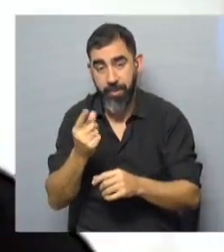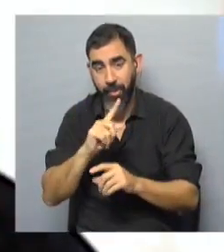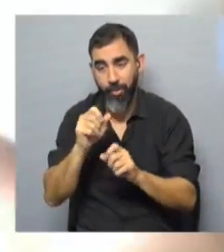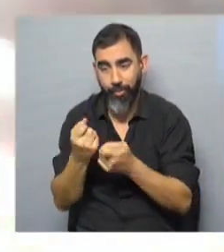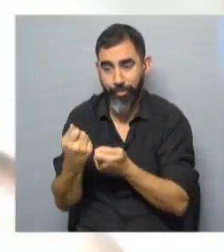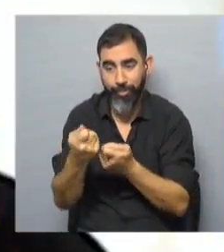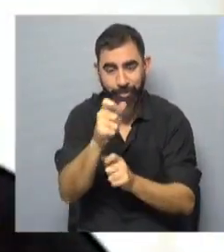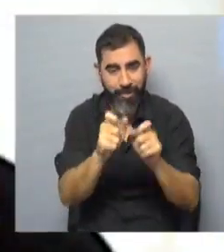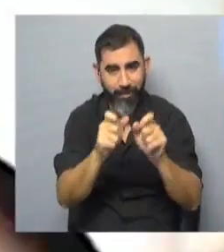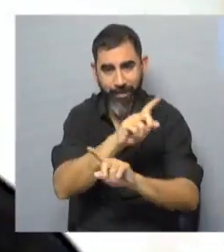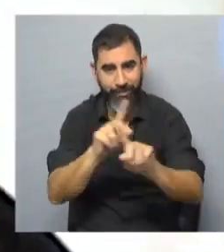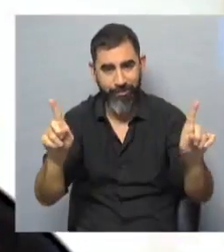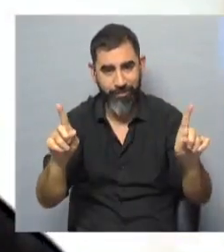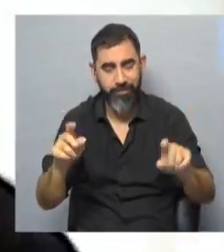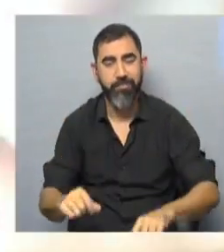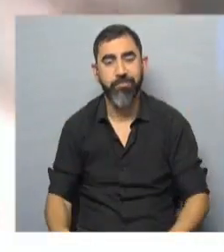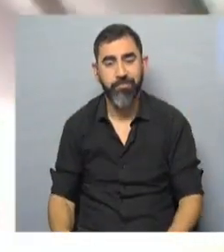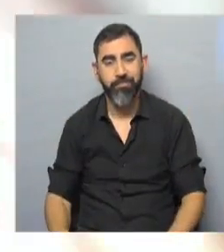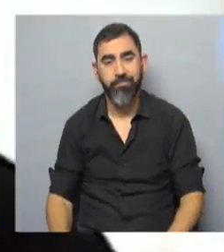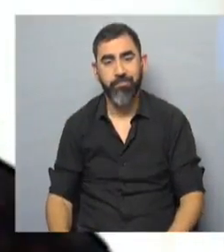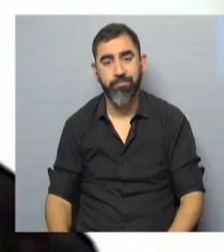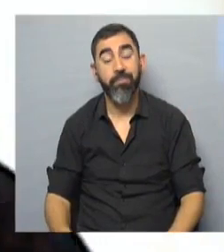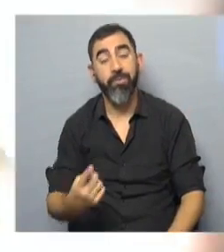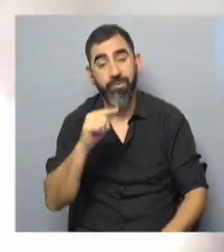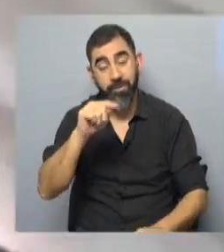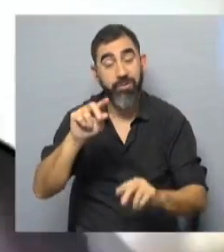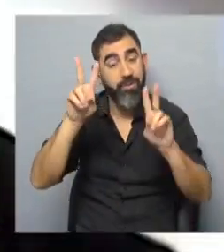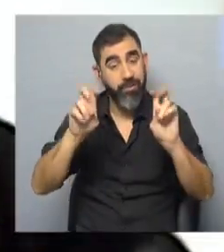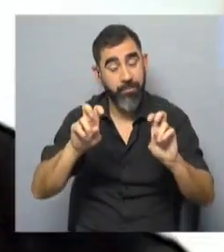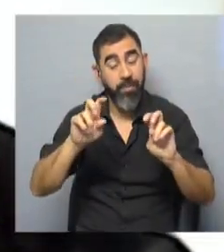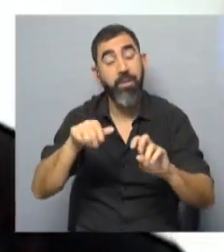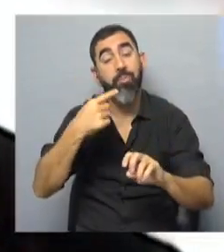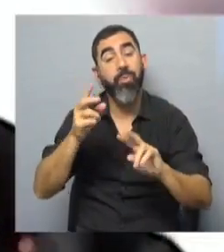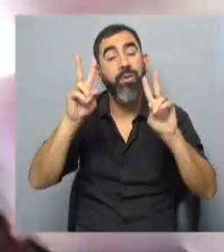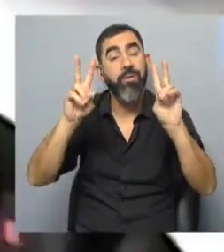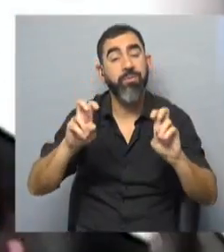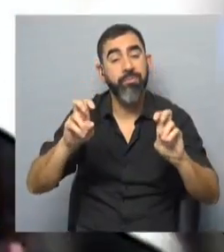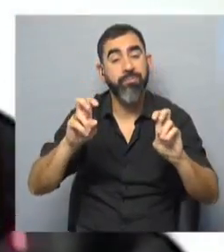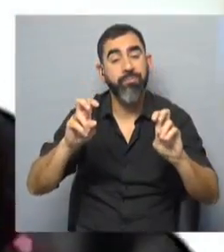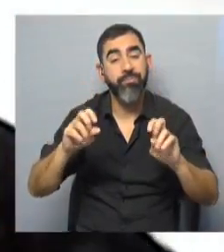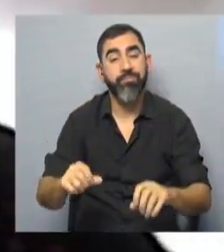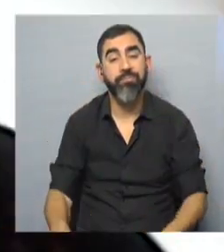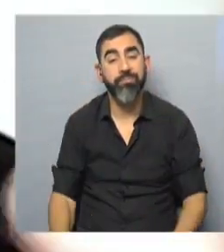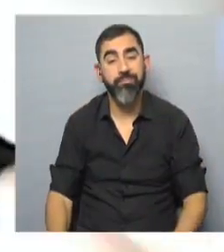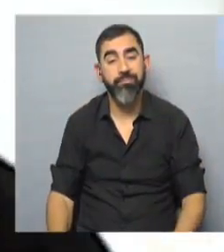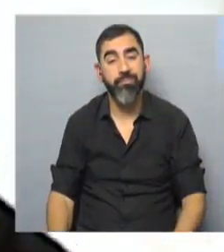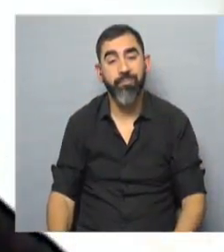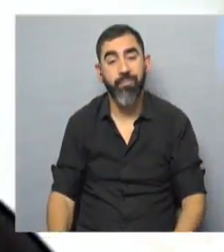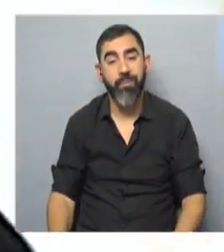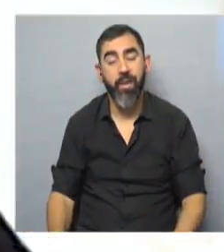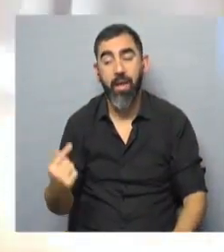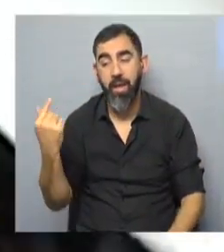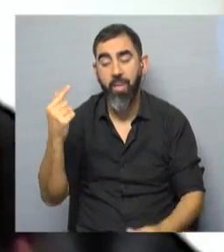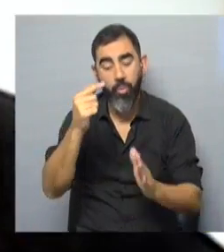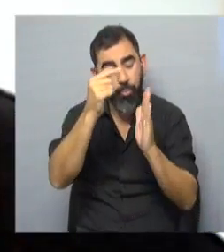no ha sido de la mayoría de la población. Por lo tanto, esos son aspectos. Después, en los aspectos, digamos, de cada uno de los